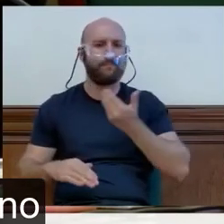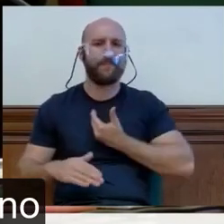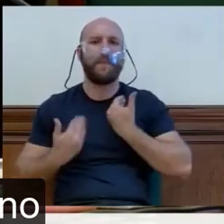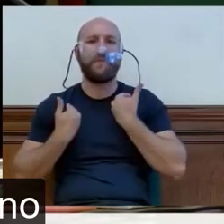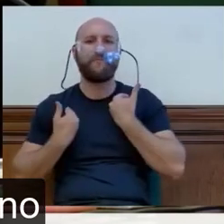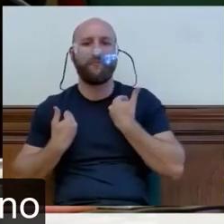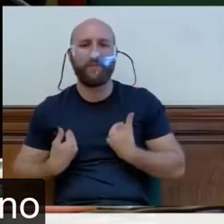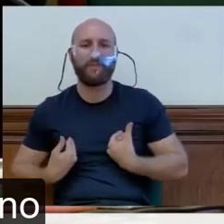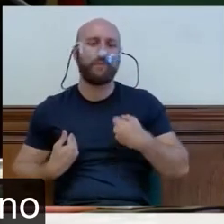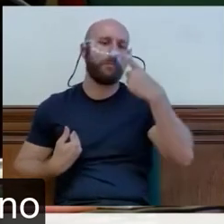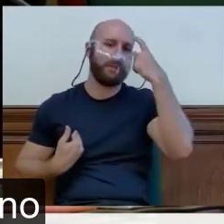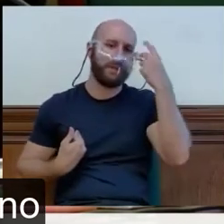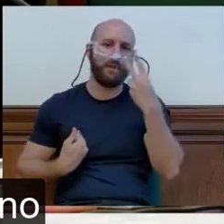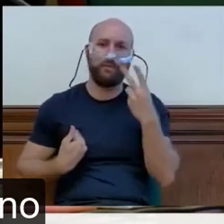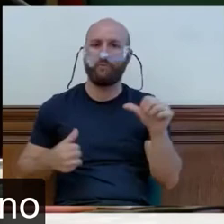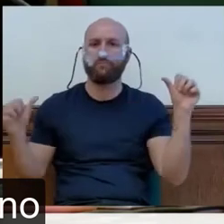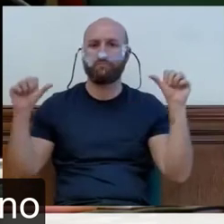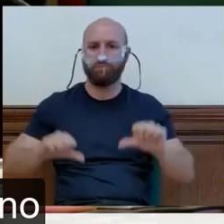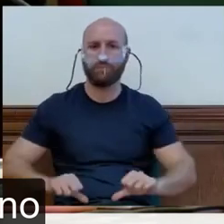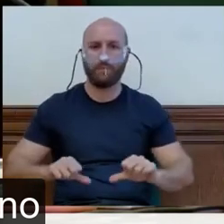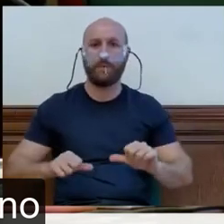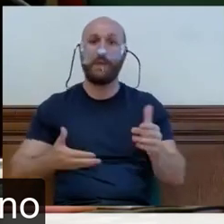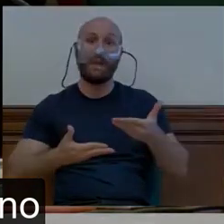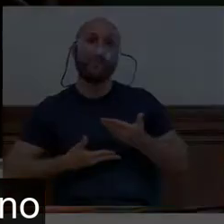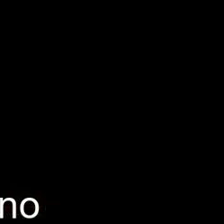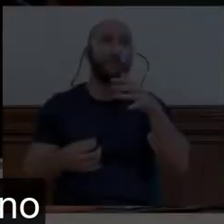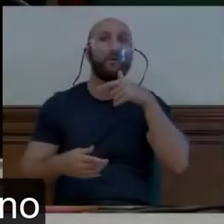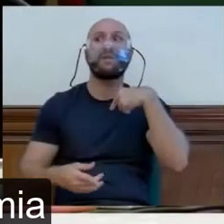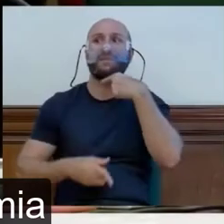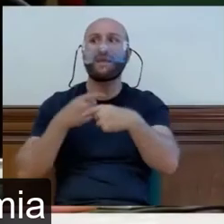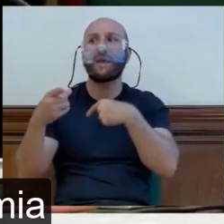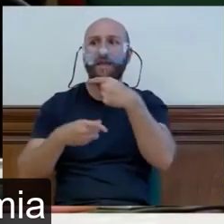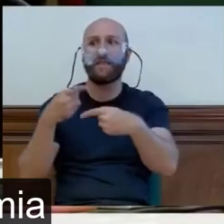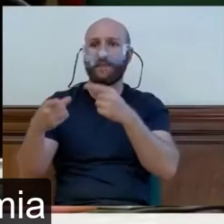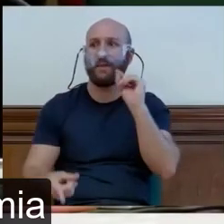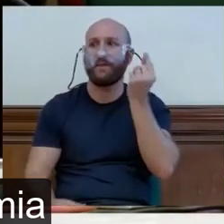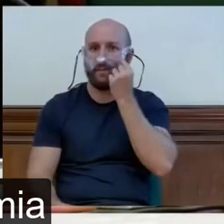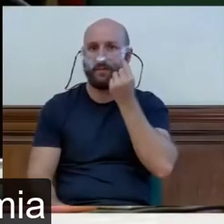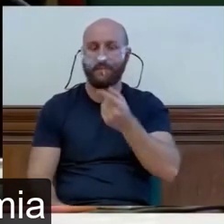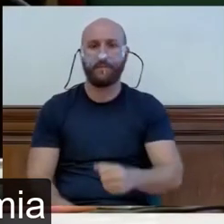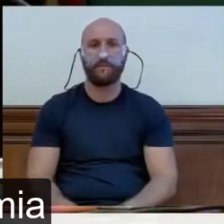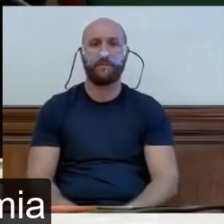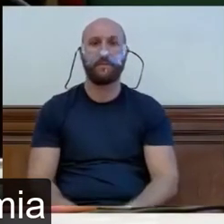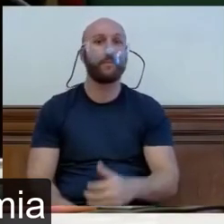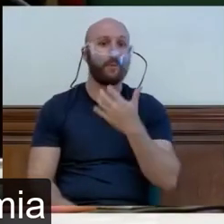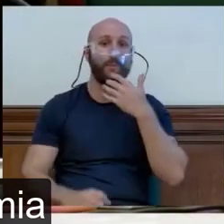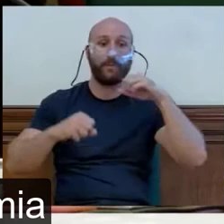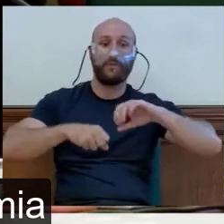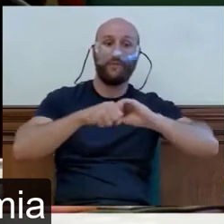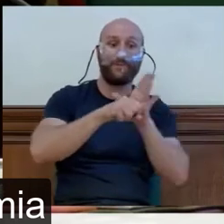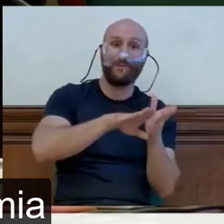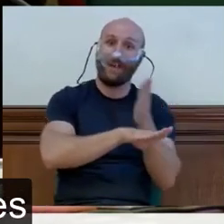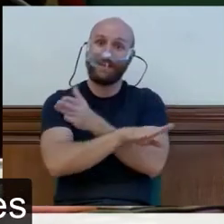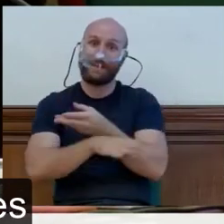como mental, y que sin ayuda no van a superar. Personas mayores que antes de la pandemia tenían una vida